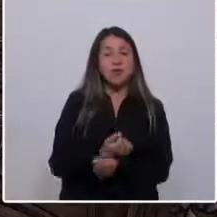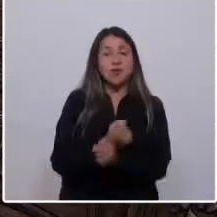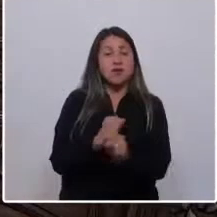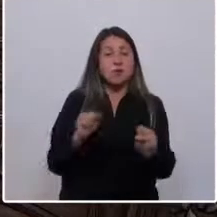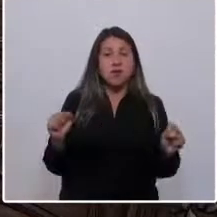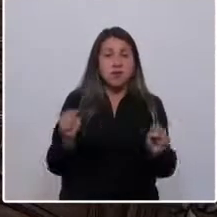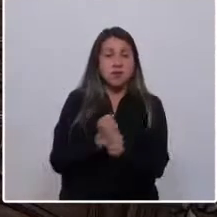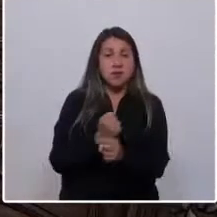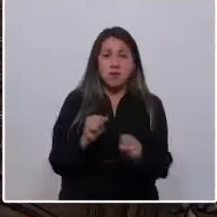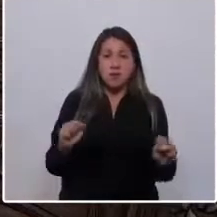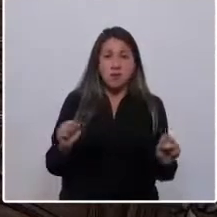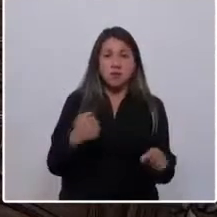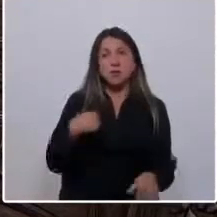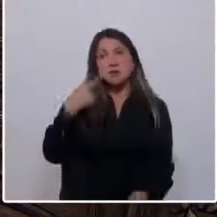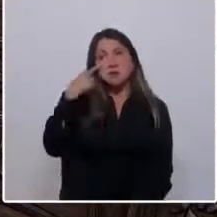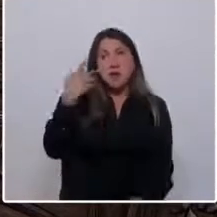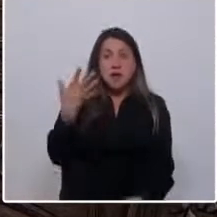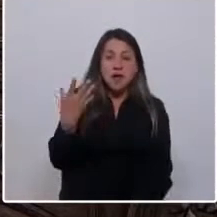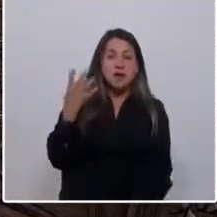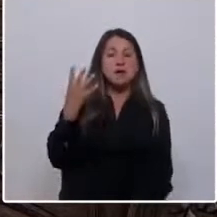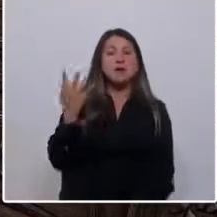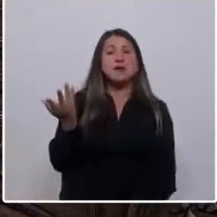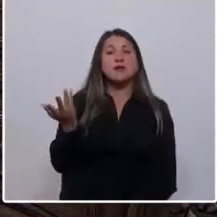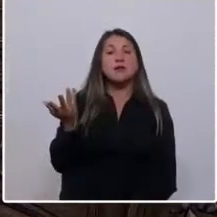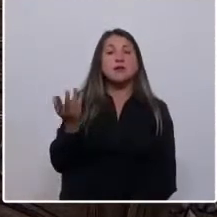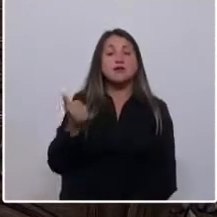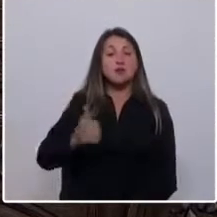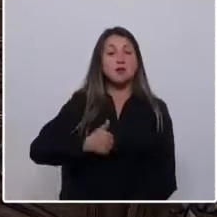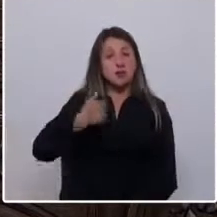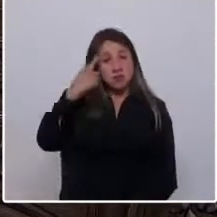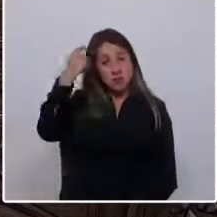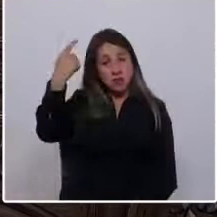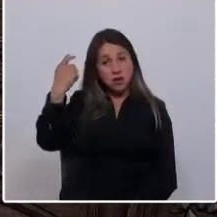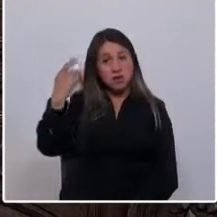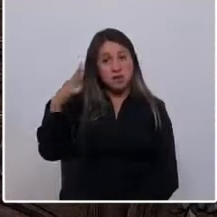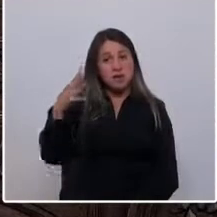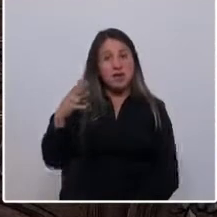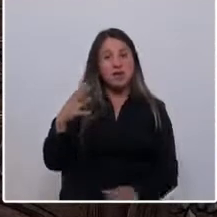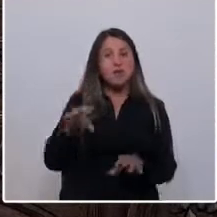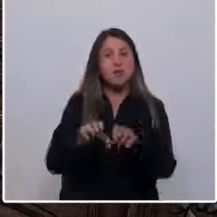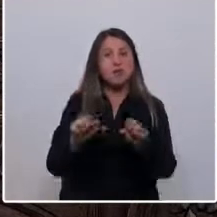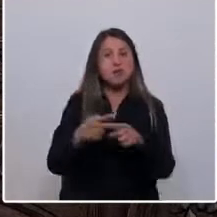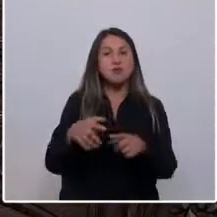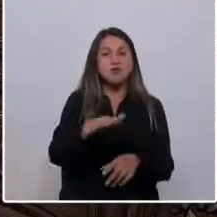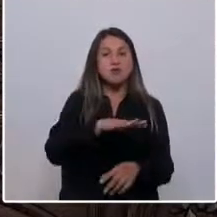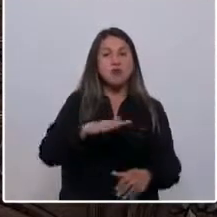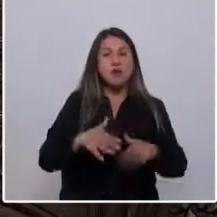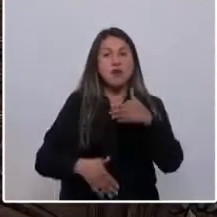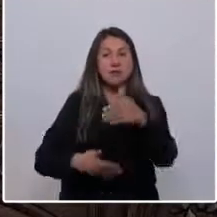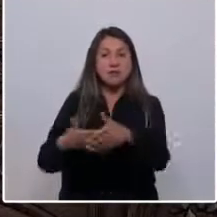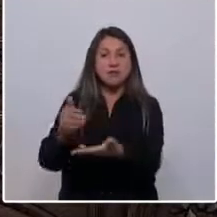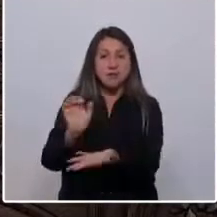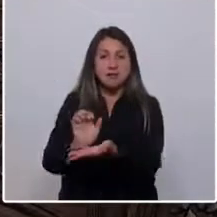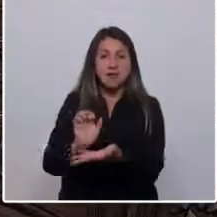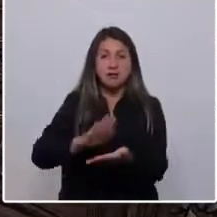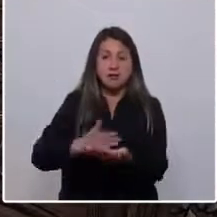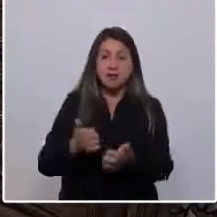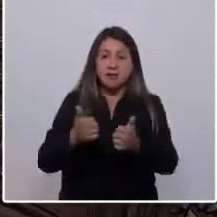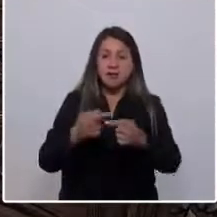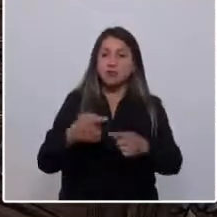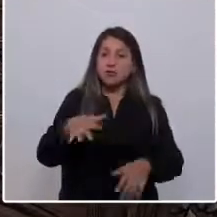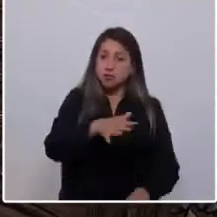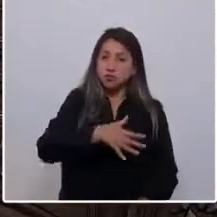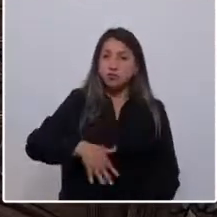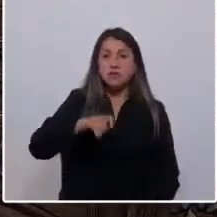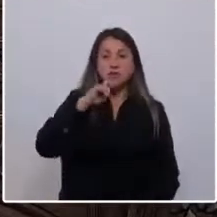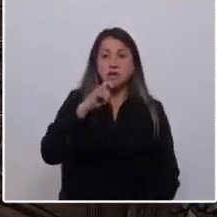de ser ilusos y entender que para cumplir nuestros sueños y nuestros compromisos sociales necesitamos avanzar hacia un estado de bienestar social. Para ello la